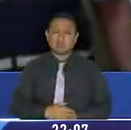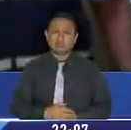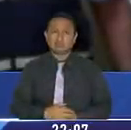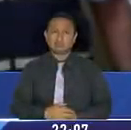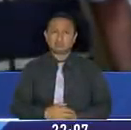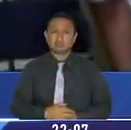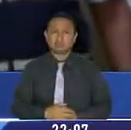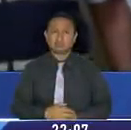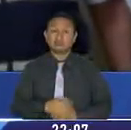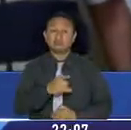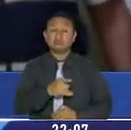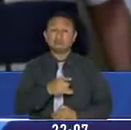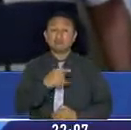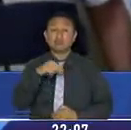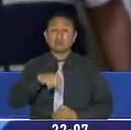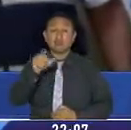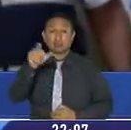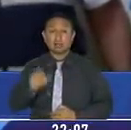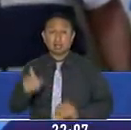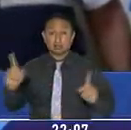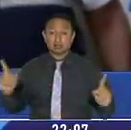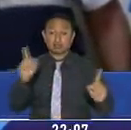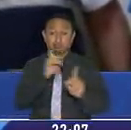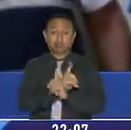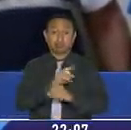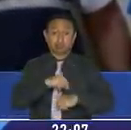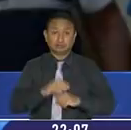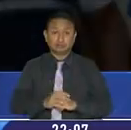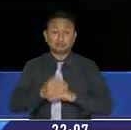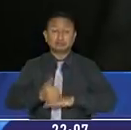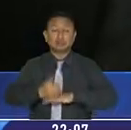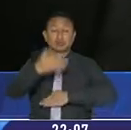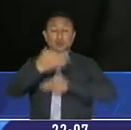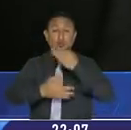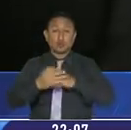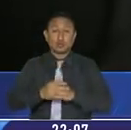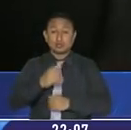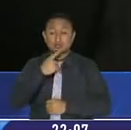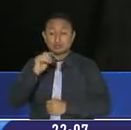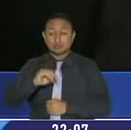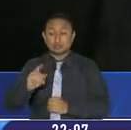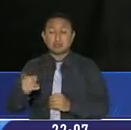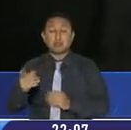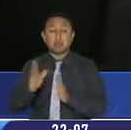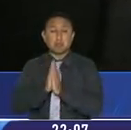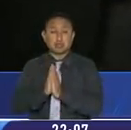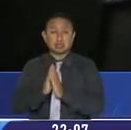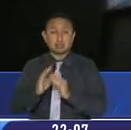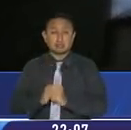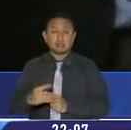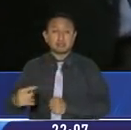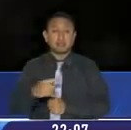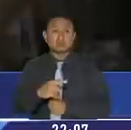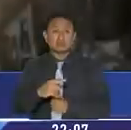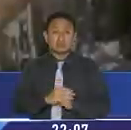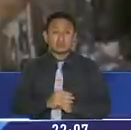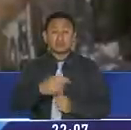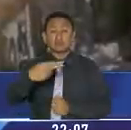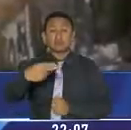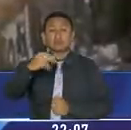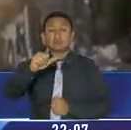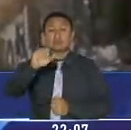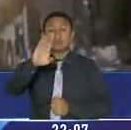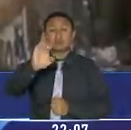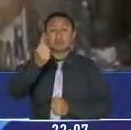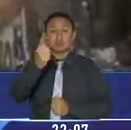Este cambio de reclusorio fue ordenado por un juez quien atendió la petición de Anchundia. Y es que el